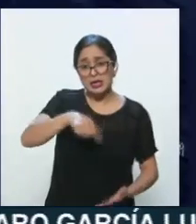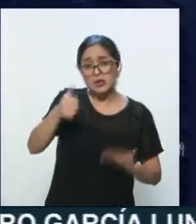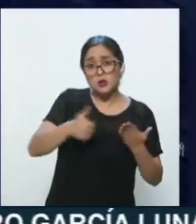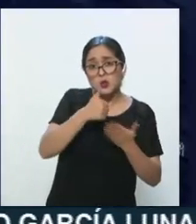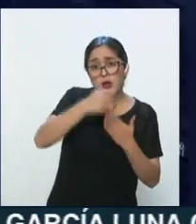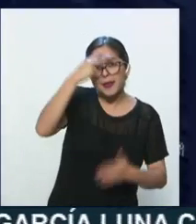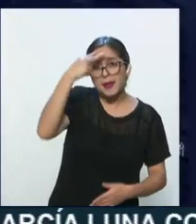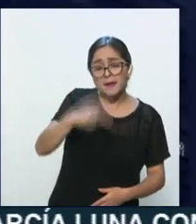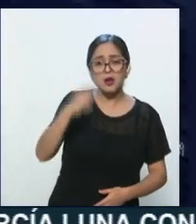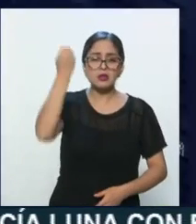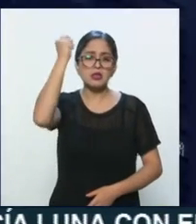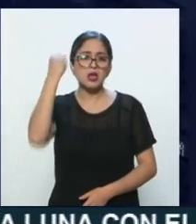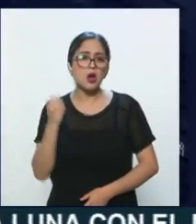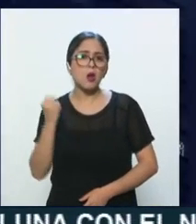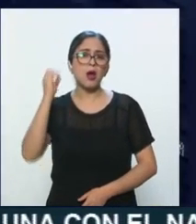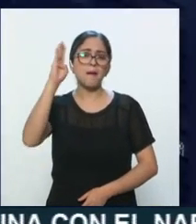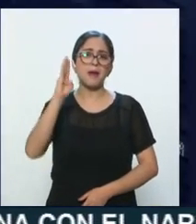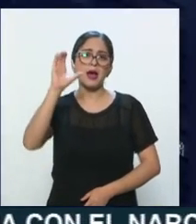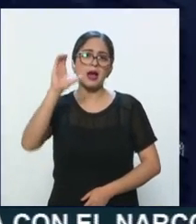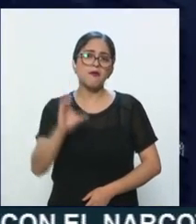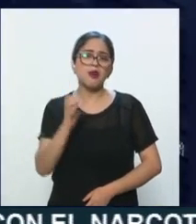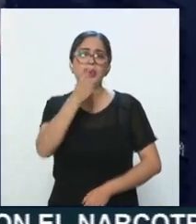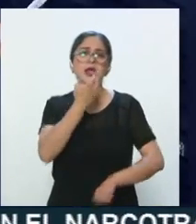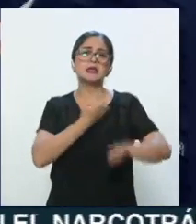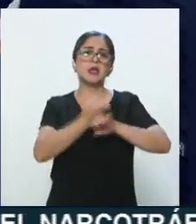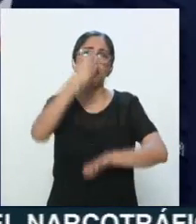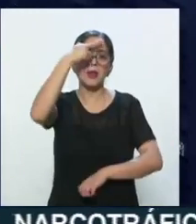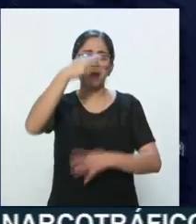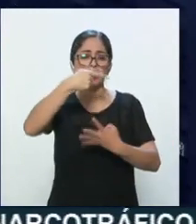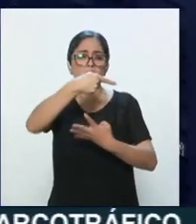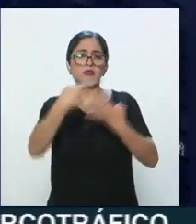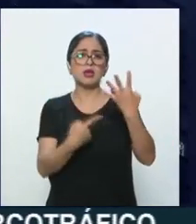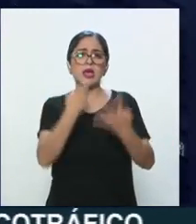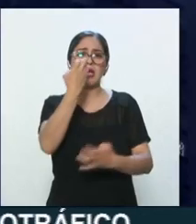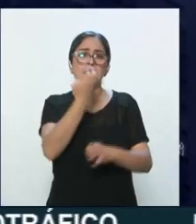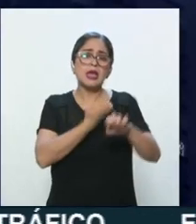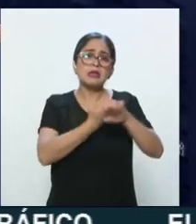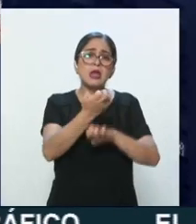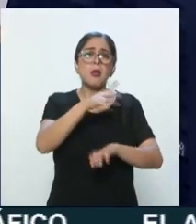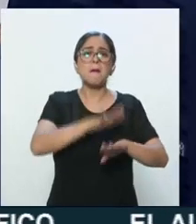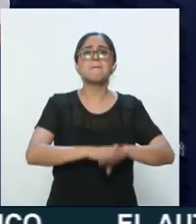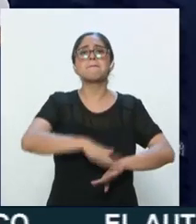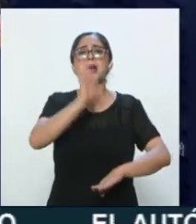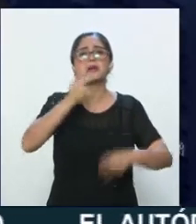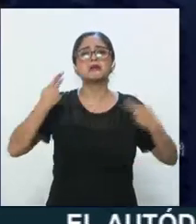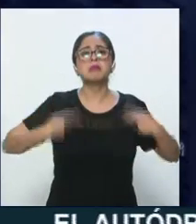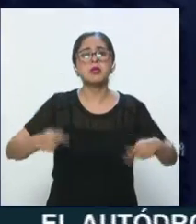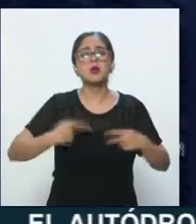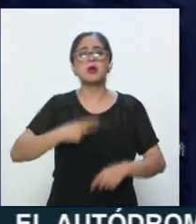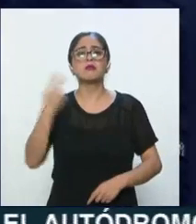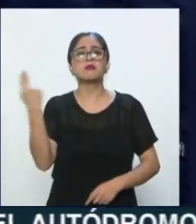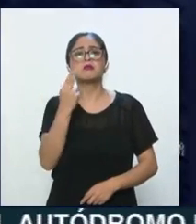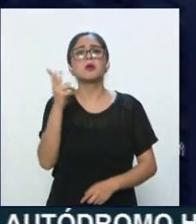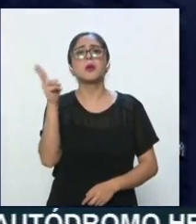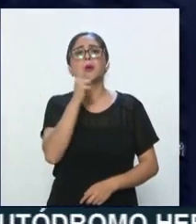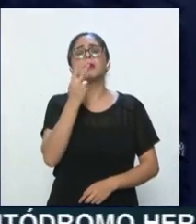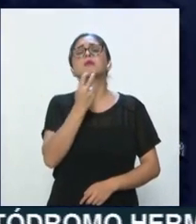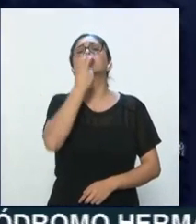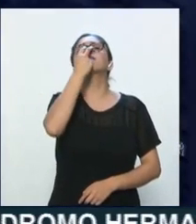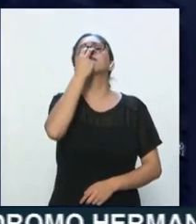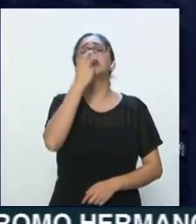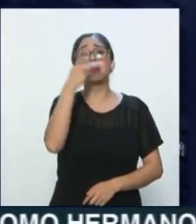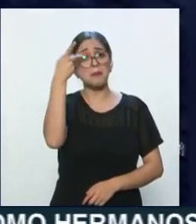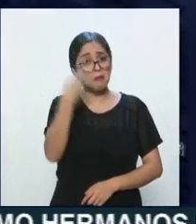Sinaloa, Baja California y el Estado de México, son las cuatro entidades de más ocupación de este tipo de camas. Y es buena noticia